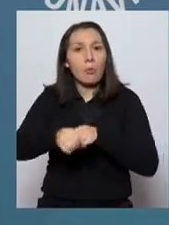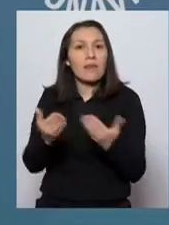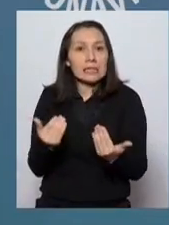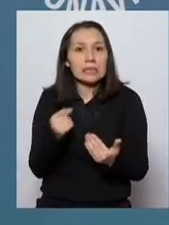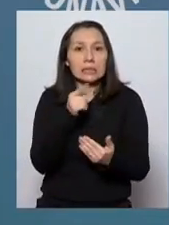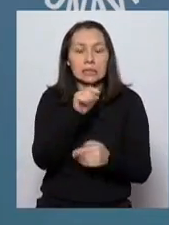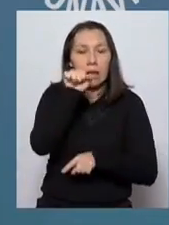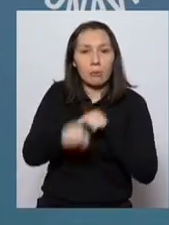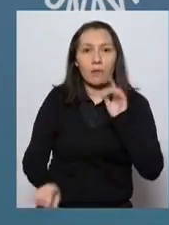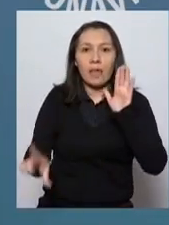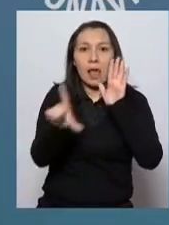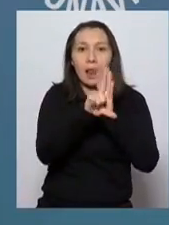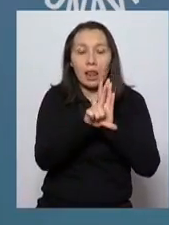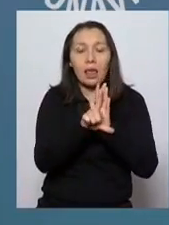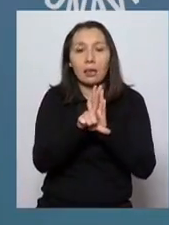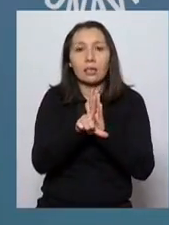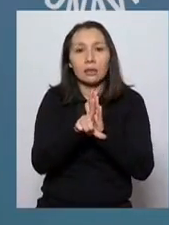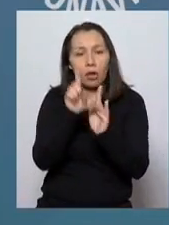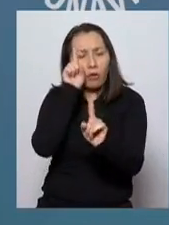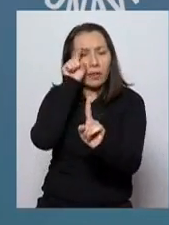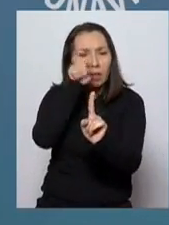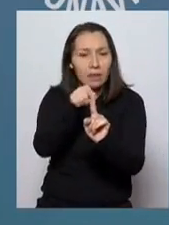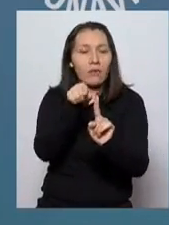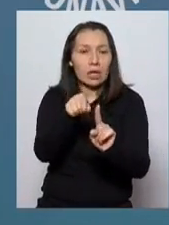las leyes, apunta en esa dirección.